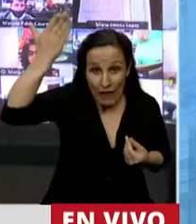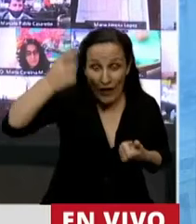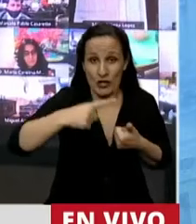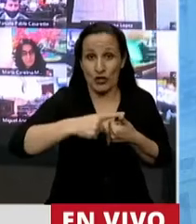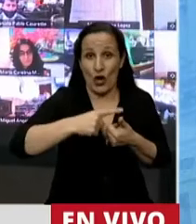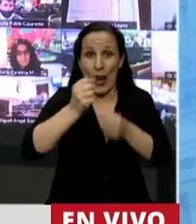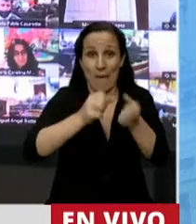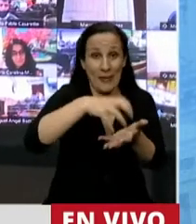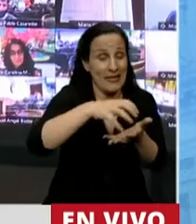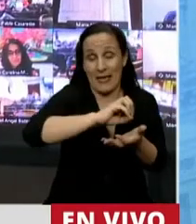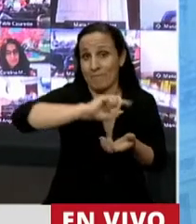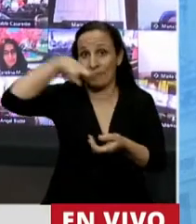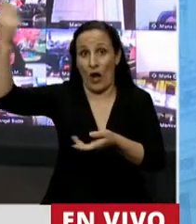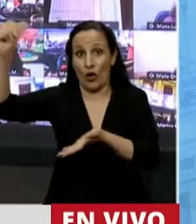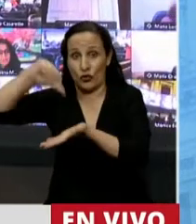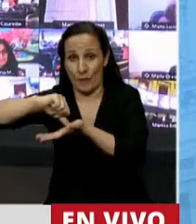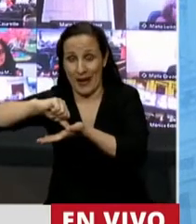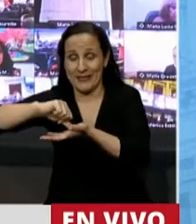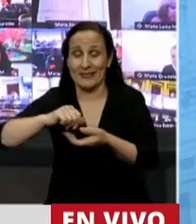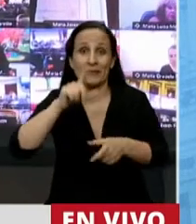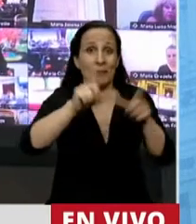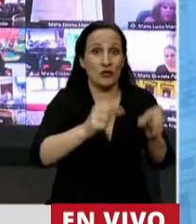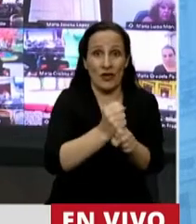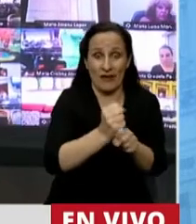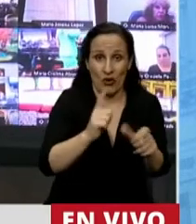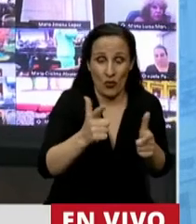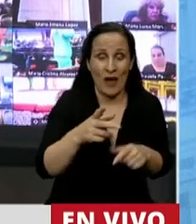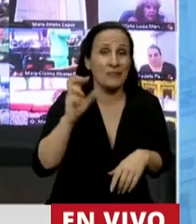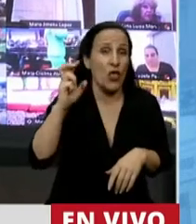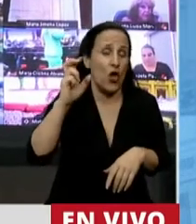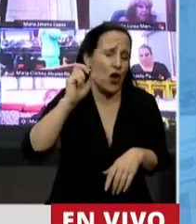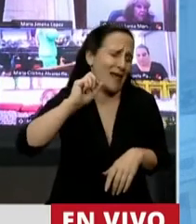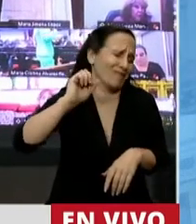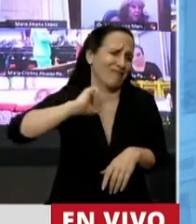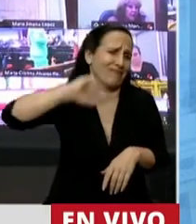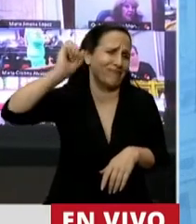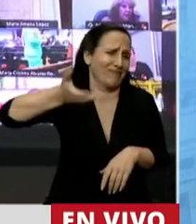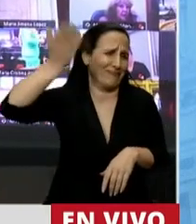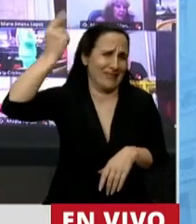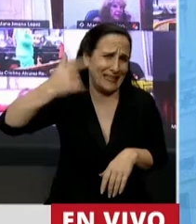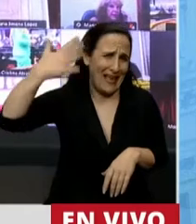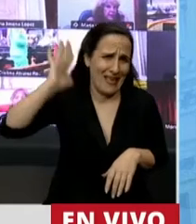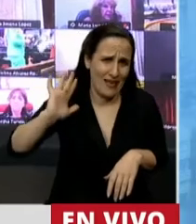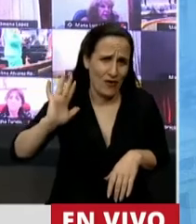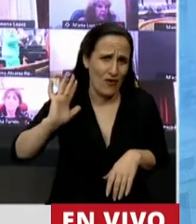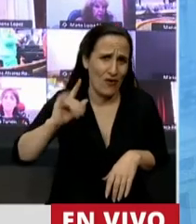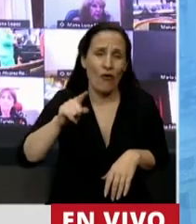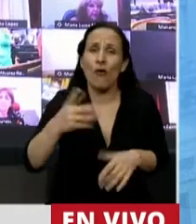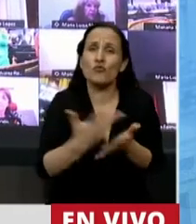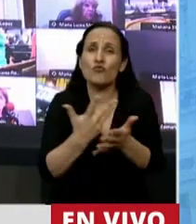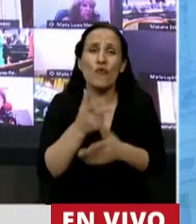mayor desempleo, un dólar por las nubes, evidentemente lo pagan los que más